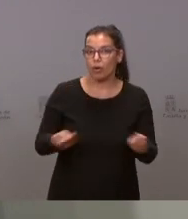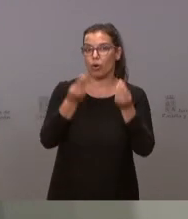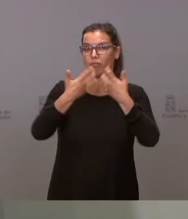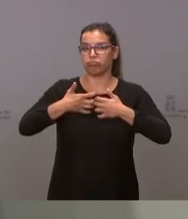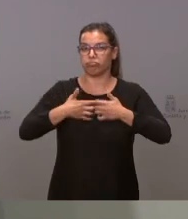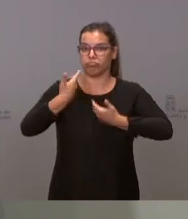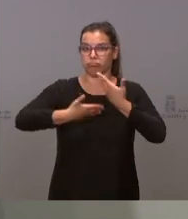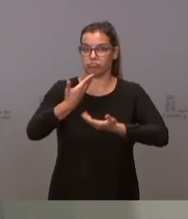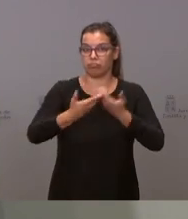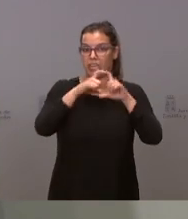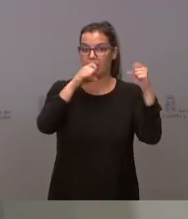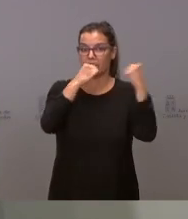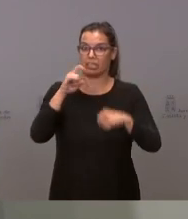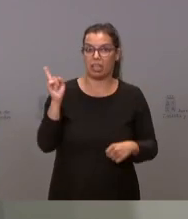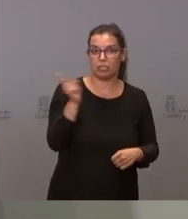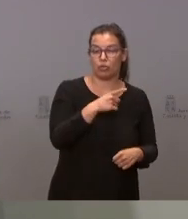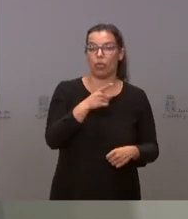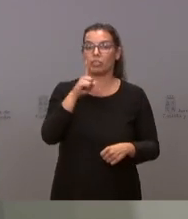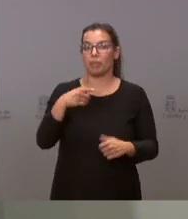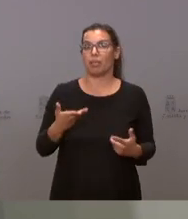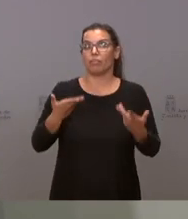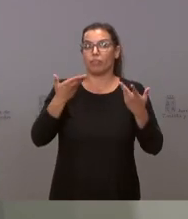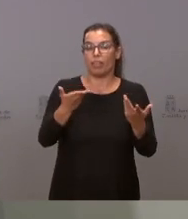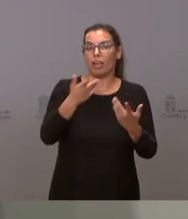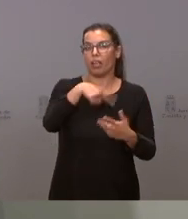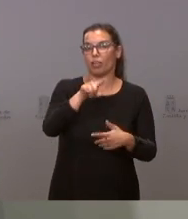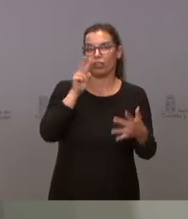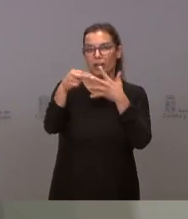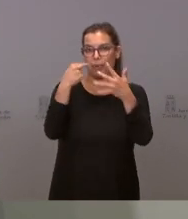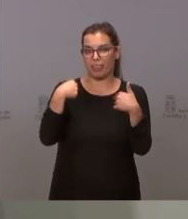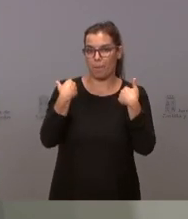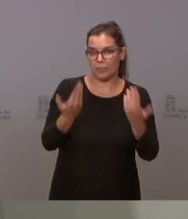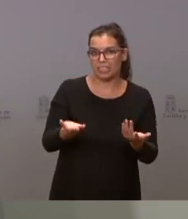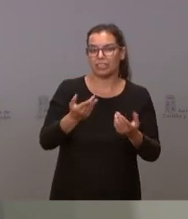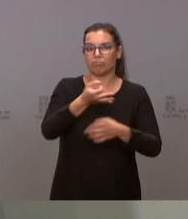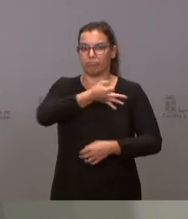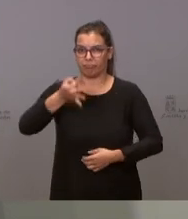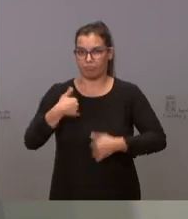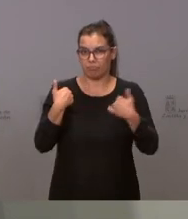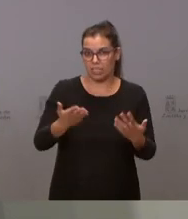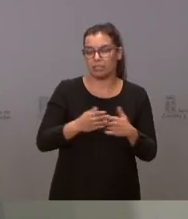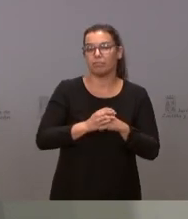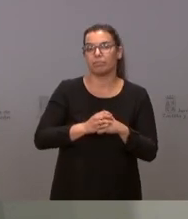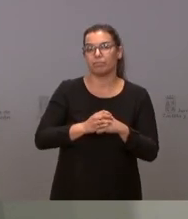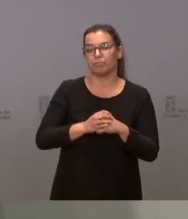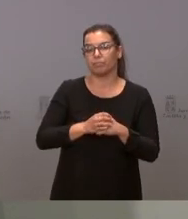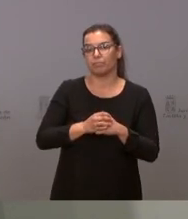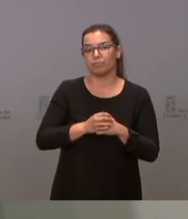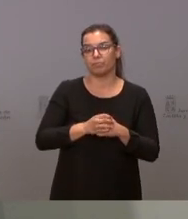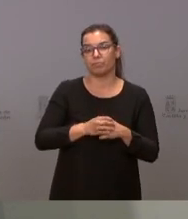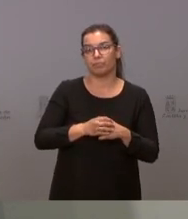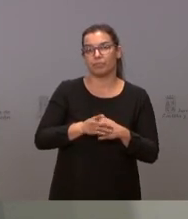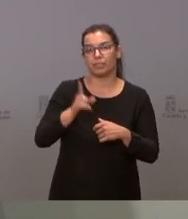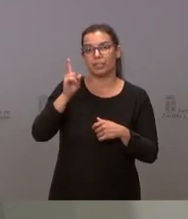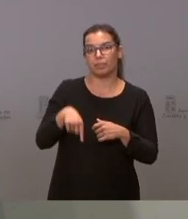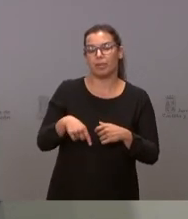funcionamiento de estas entidades, dotarlas de más transparencia, de más eficacia y evitar en lo posible